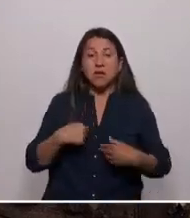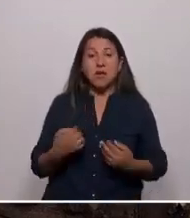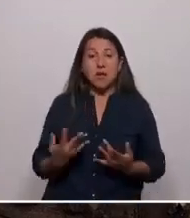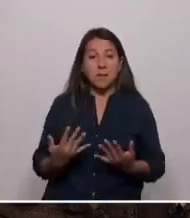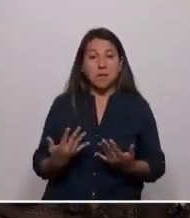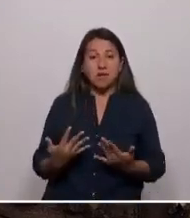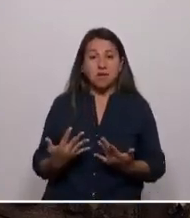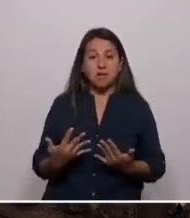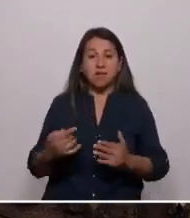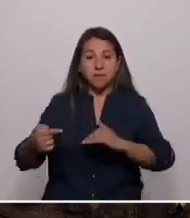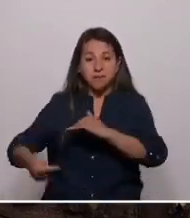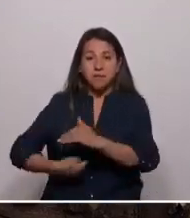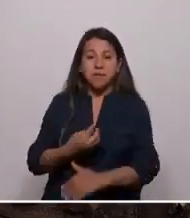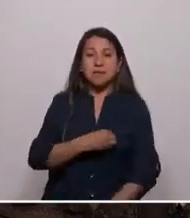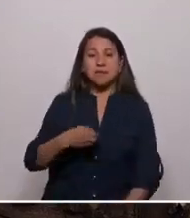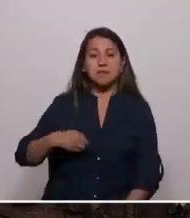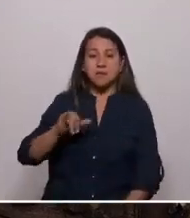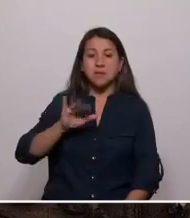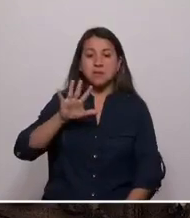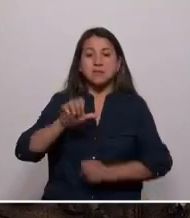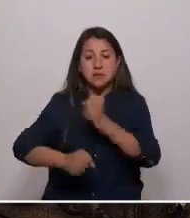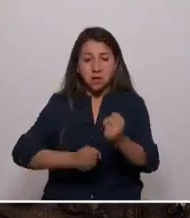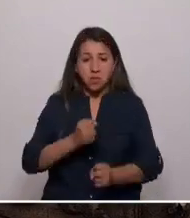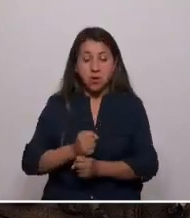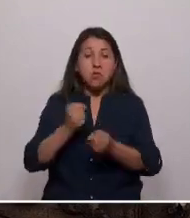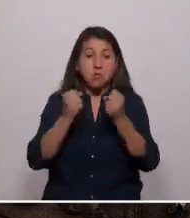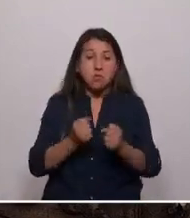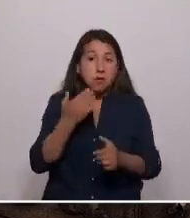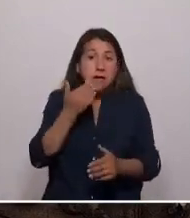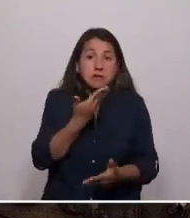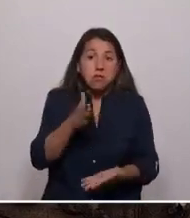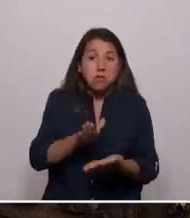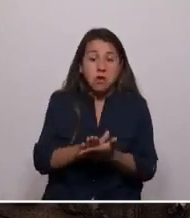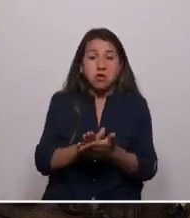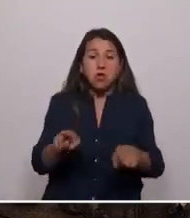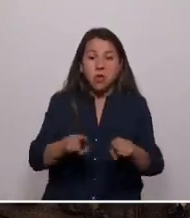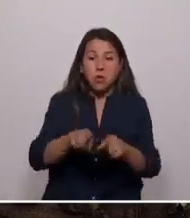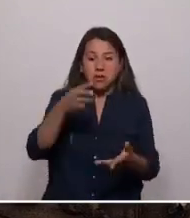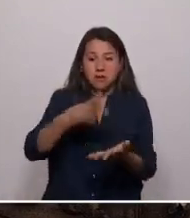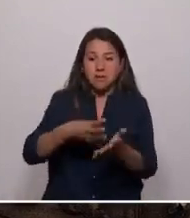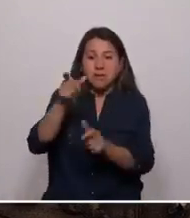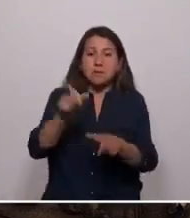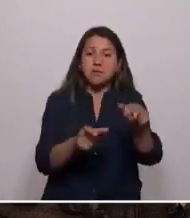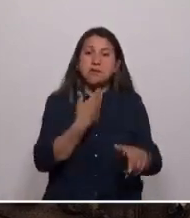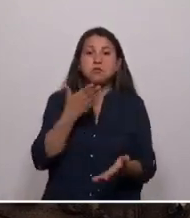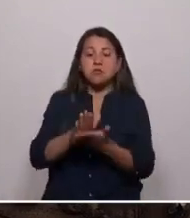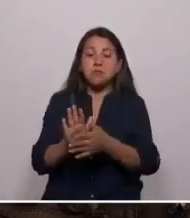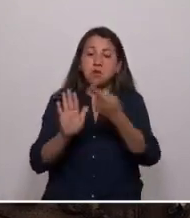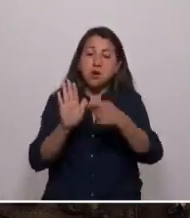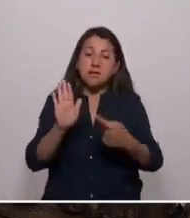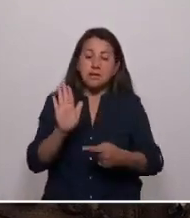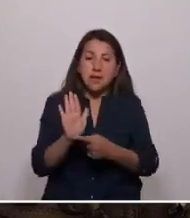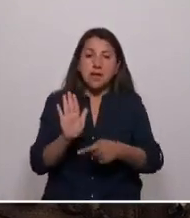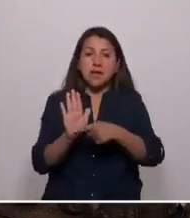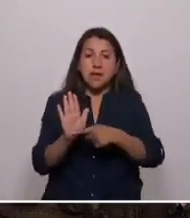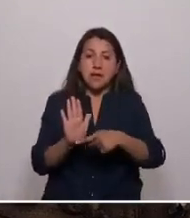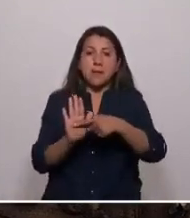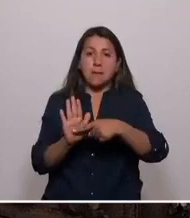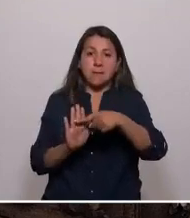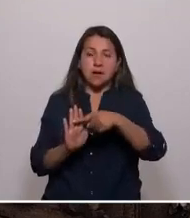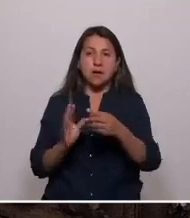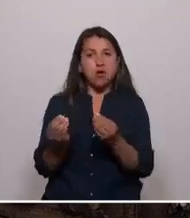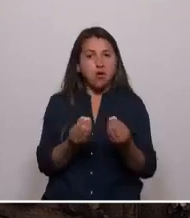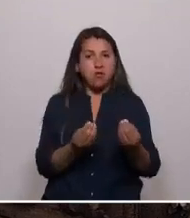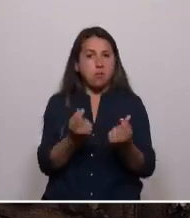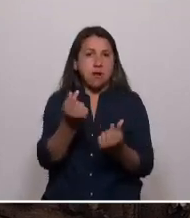endoscopía después de 5 años? Podría haber muerto, al igual que las 10.000 personas que fallecieron ese año en las listas de espera. Porque, obvio, la